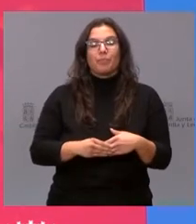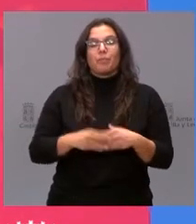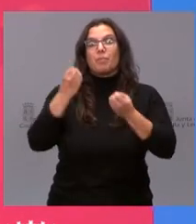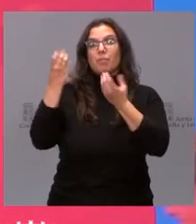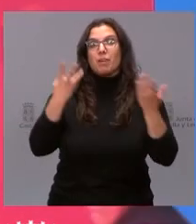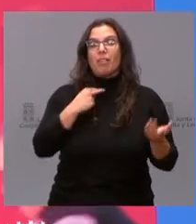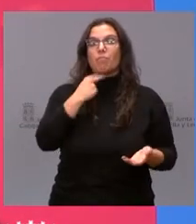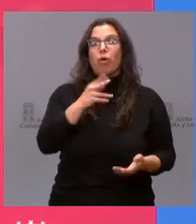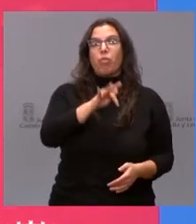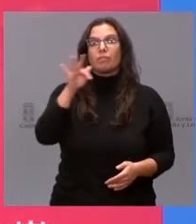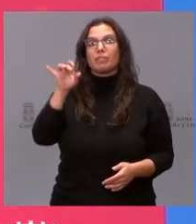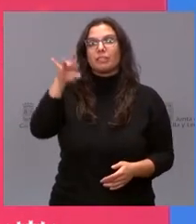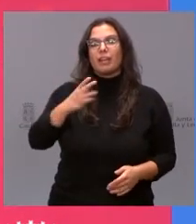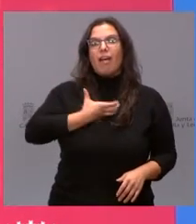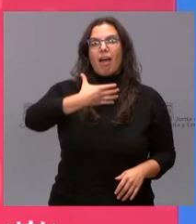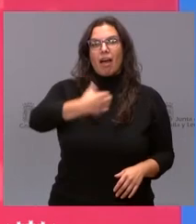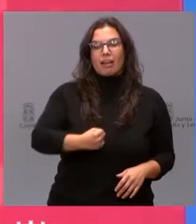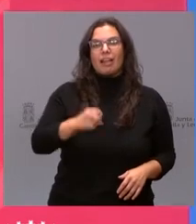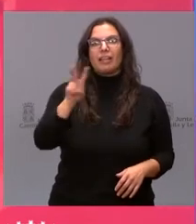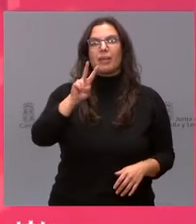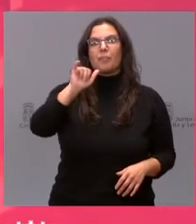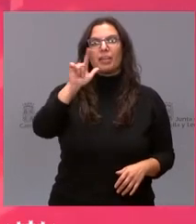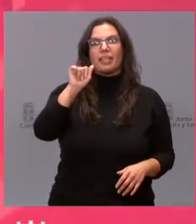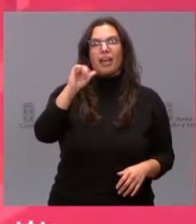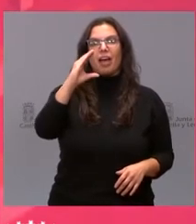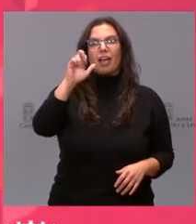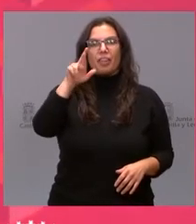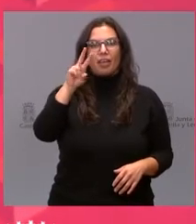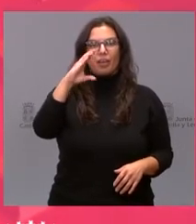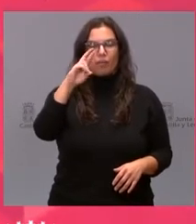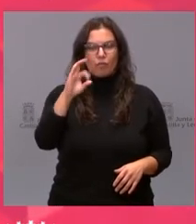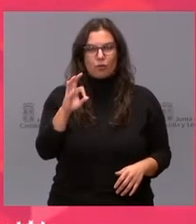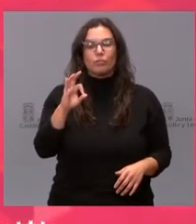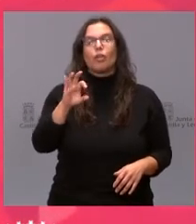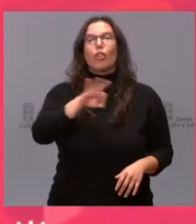bienvenida, tiene la palabra el alcalde de Villaciervos, don Esteban Molina Gómez.